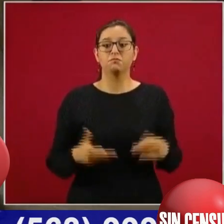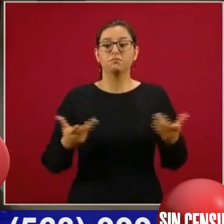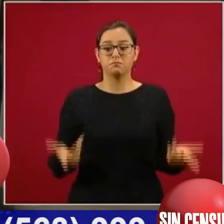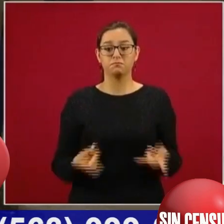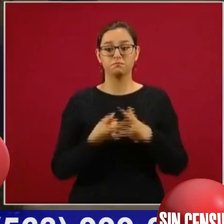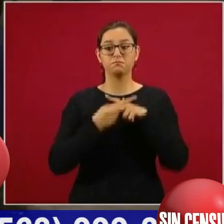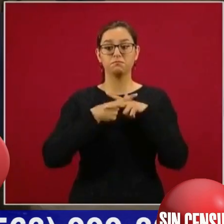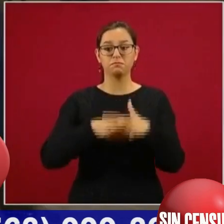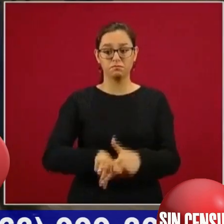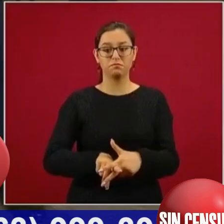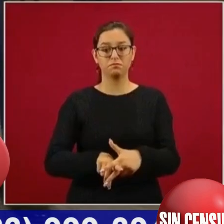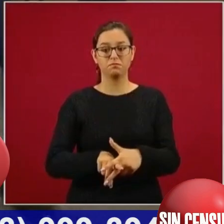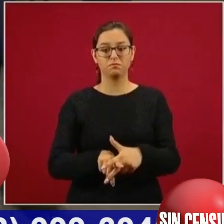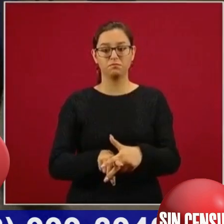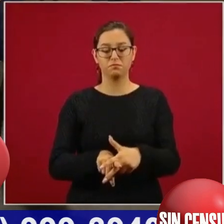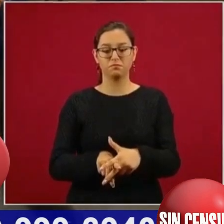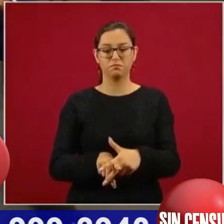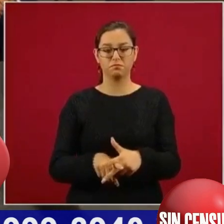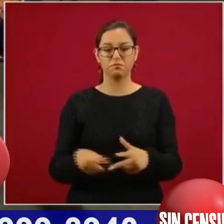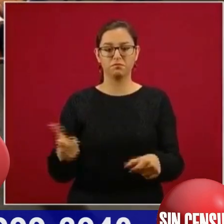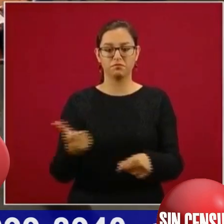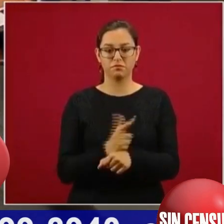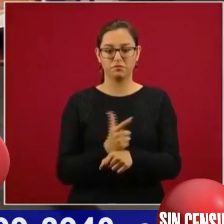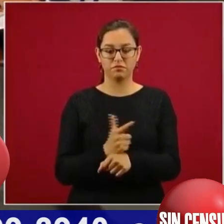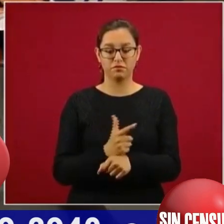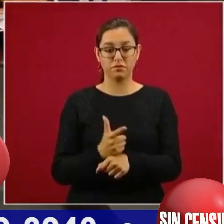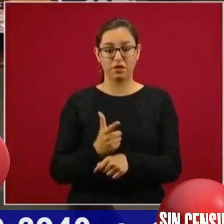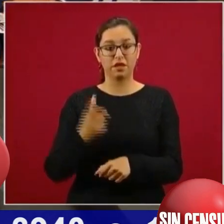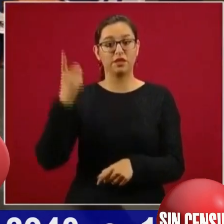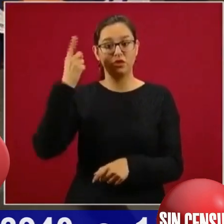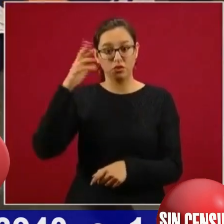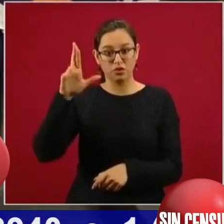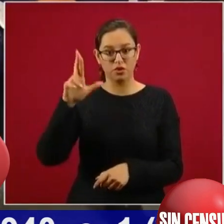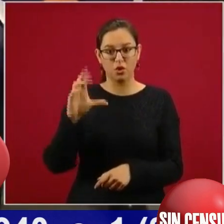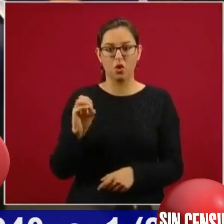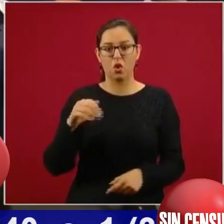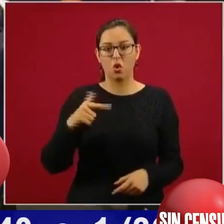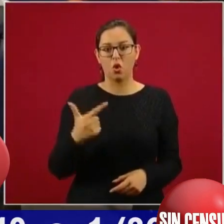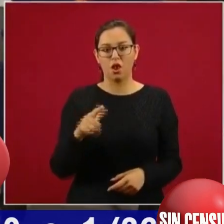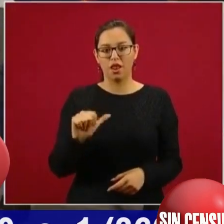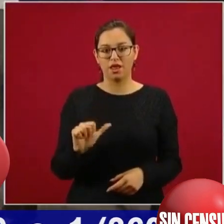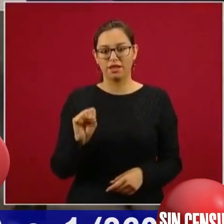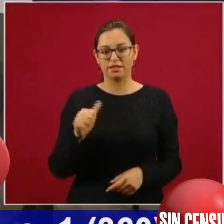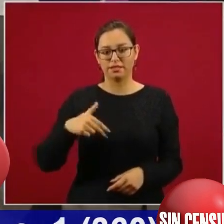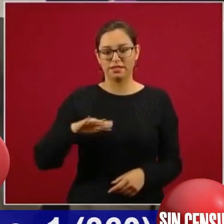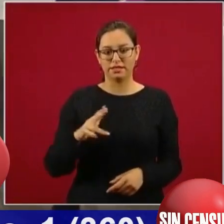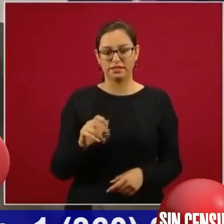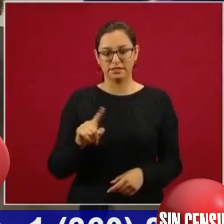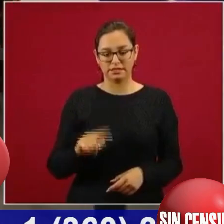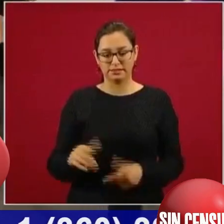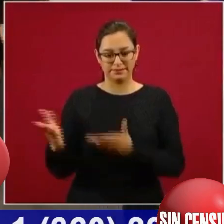empezamos con la licenciada doctora Olga Sánchez Cordero. Gracias, presidente. Gracias. Gracias.